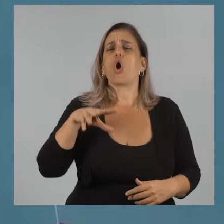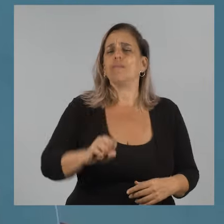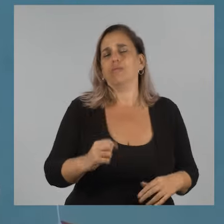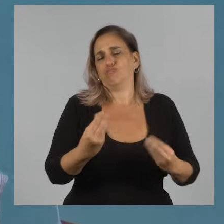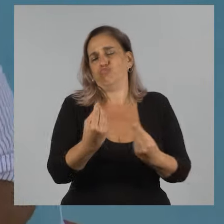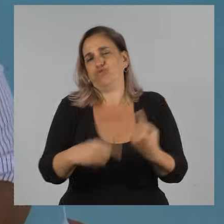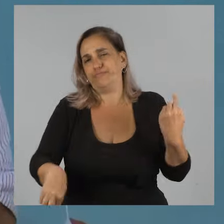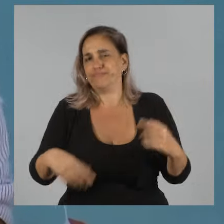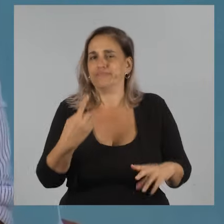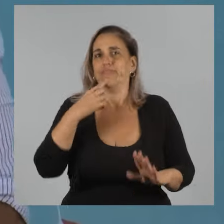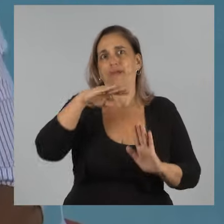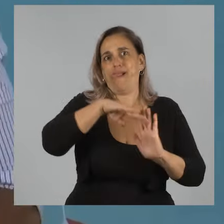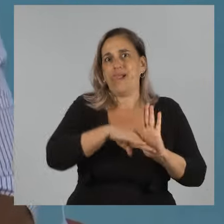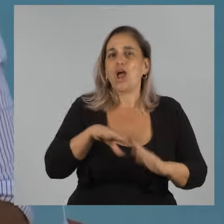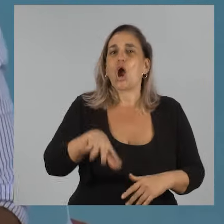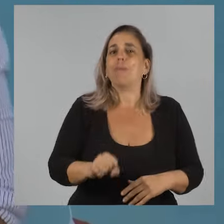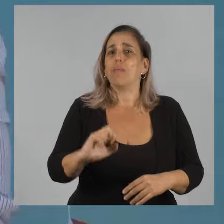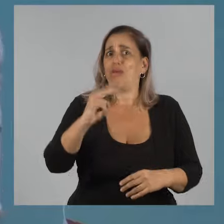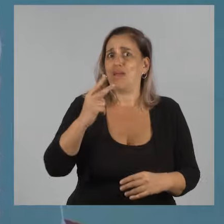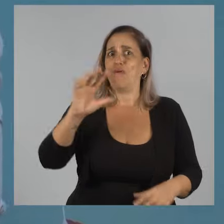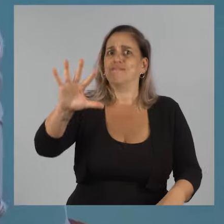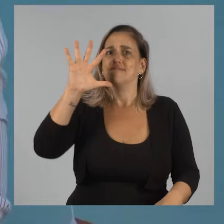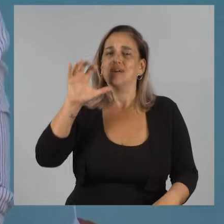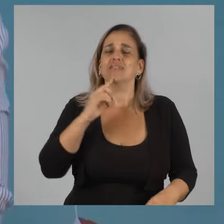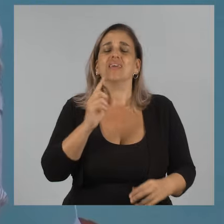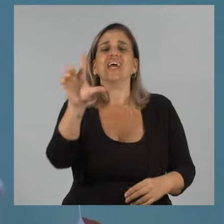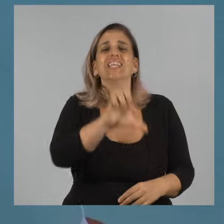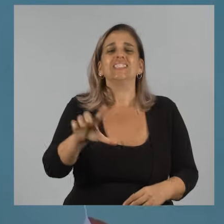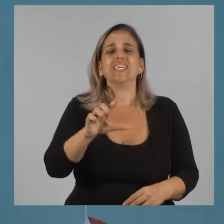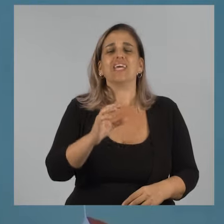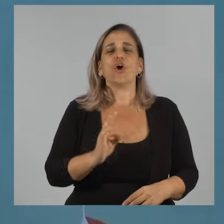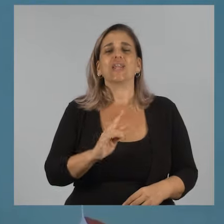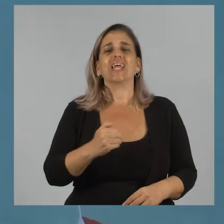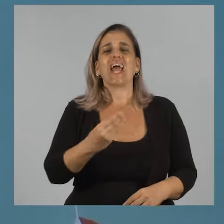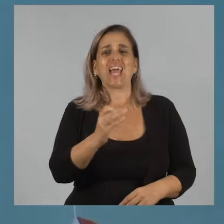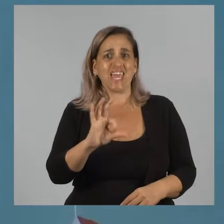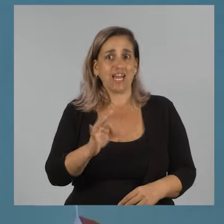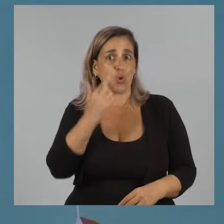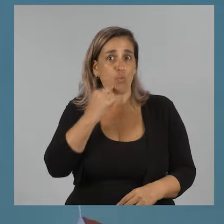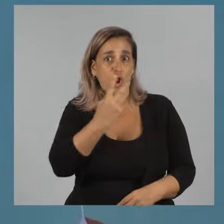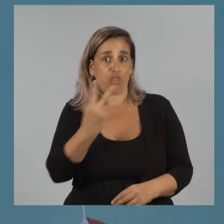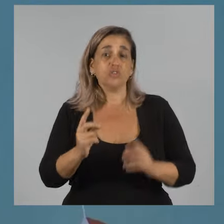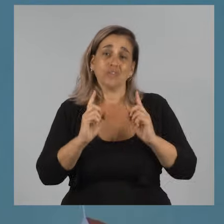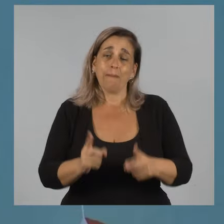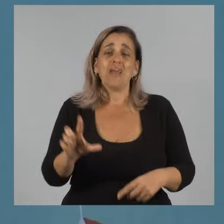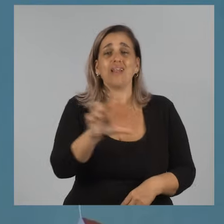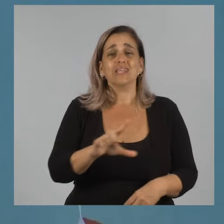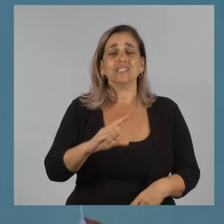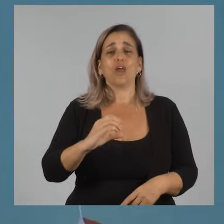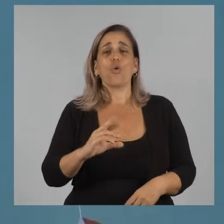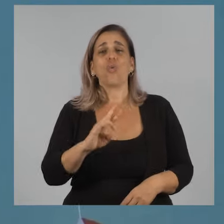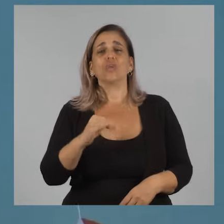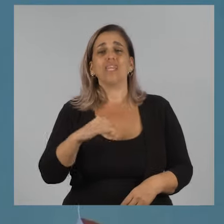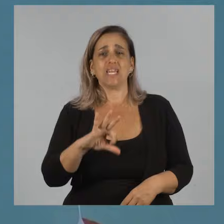Tengo dos, tengo muchos compromisos en realidad, pero había dos que me acordaba. Le dije, el liceo de Tranquera, número 2, y el liceo de Curtina.